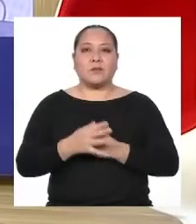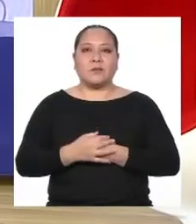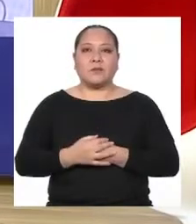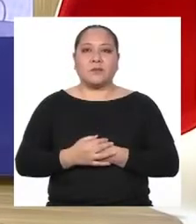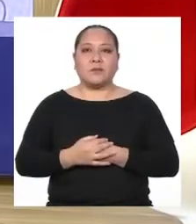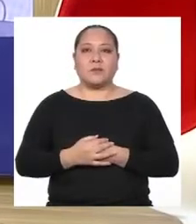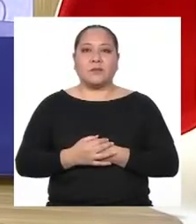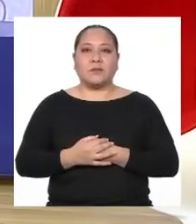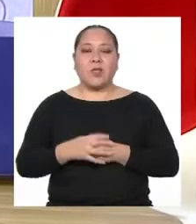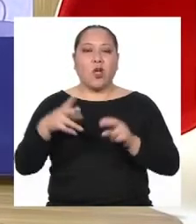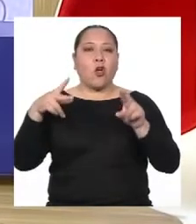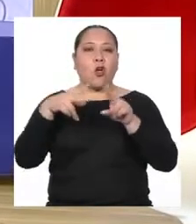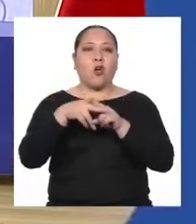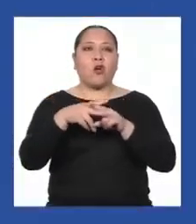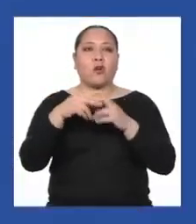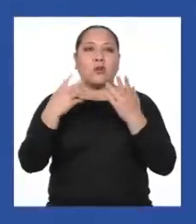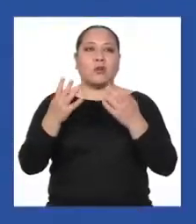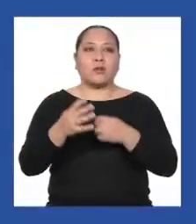¡Corte!